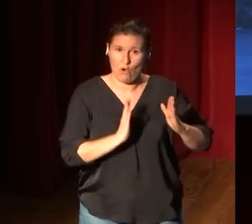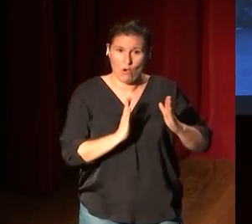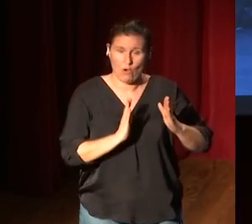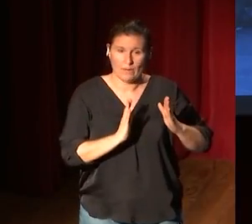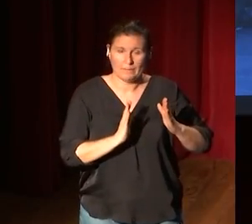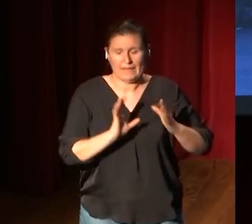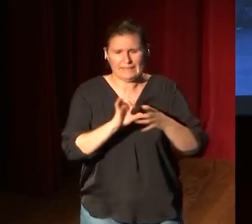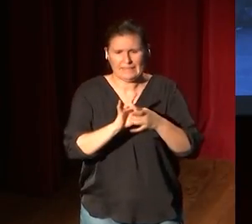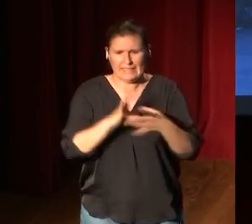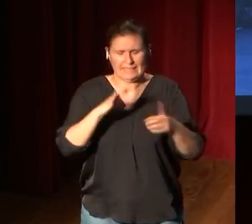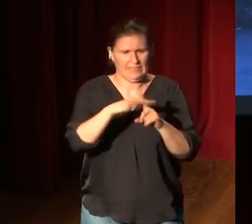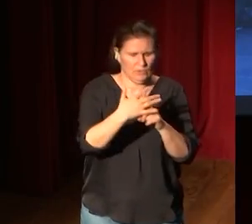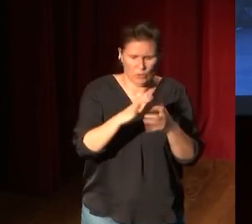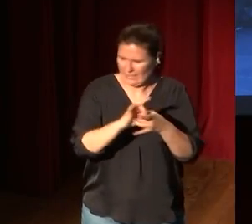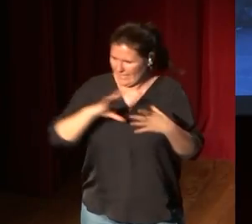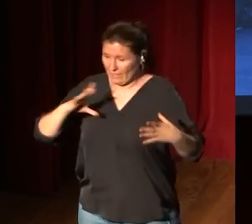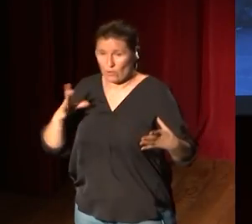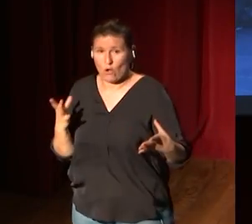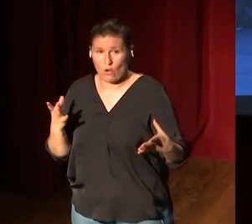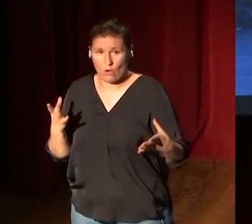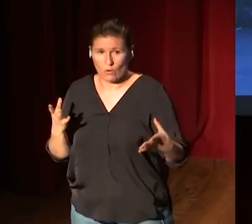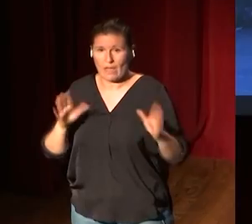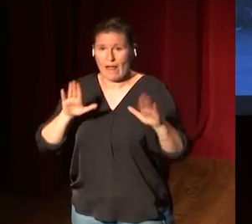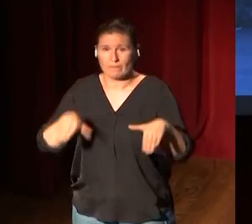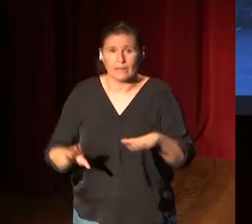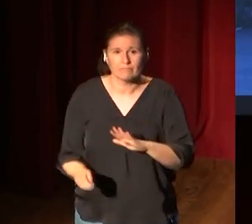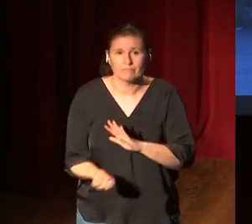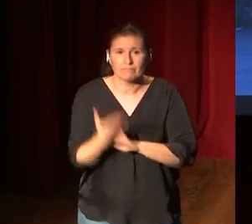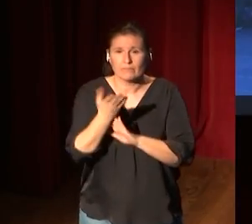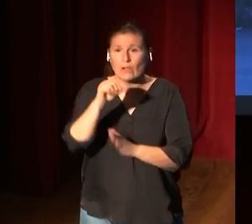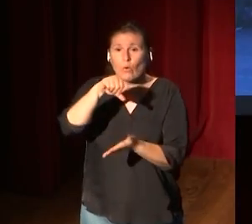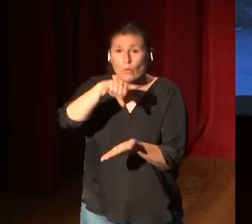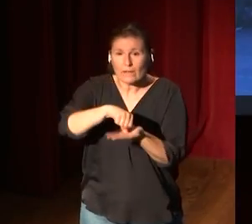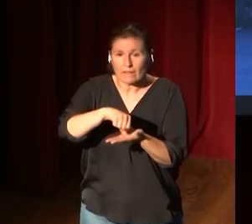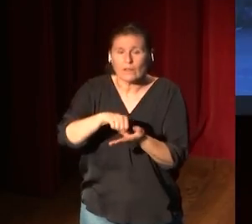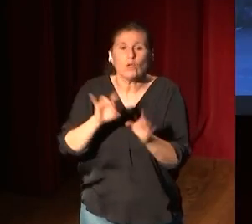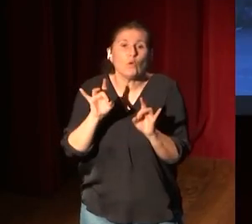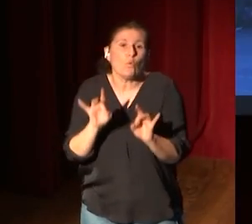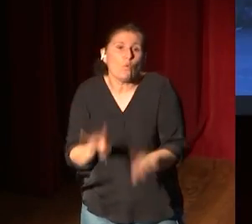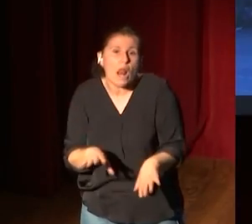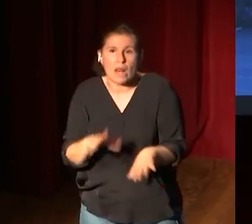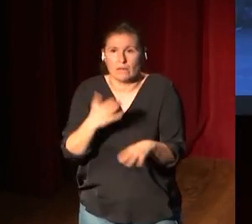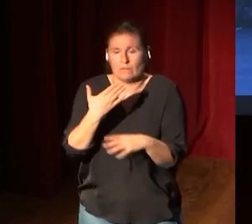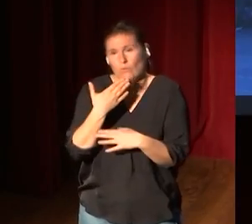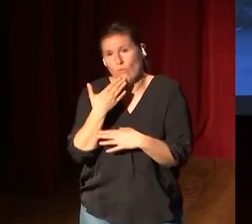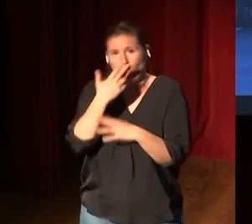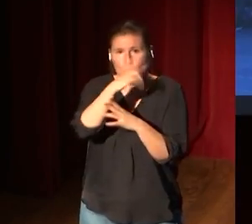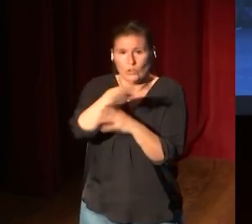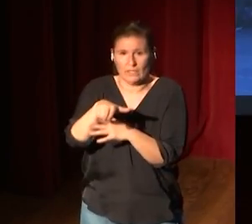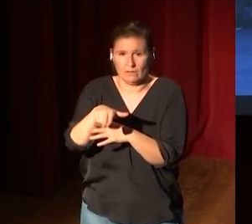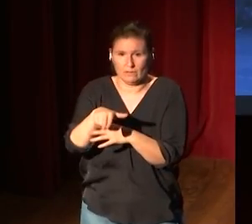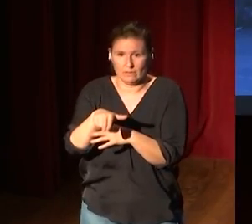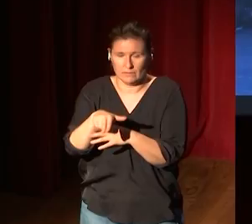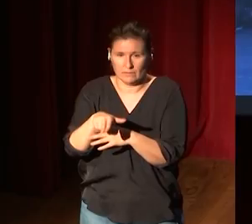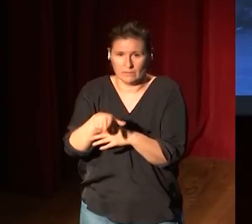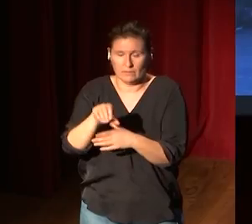descontextualización, que creamos una ciudad que es un museo. Hay un torno en Venecia.